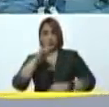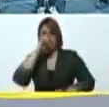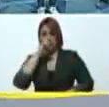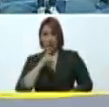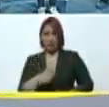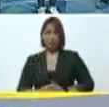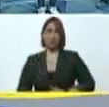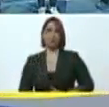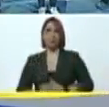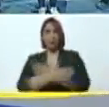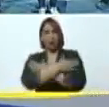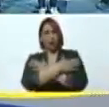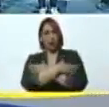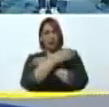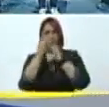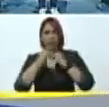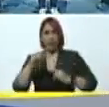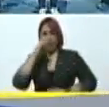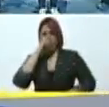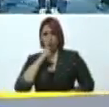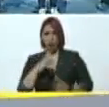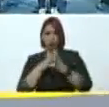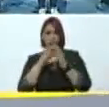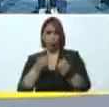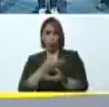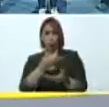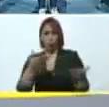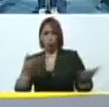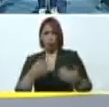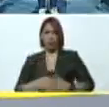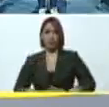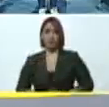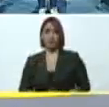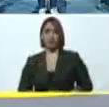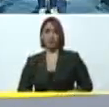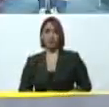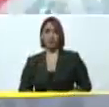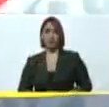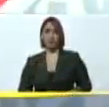abrazo de feliz año a todas y a todos. Bueno,